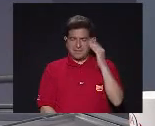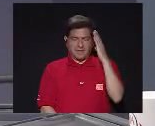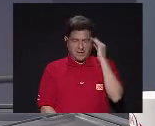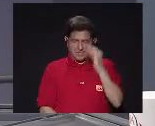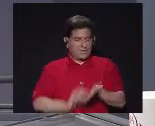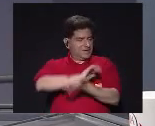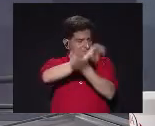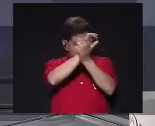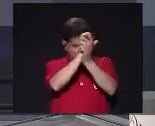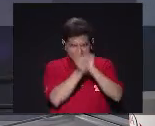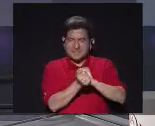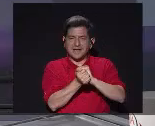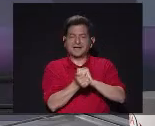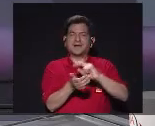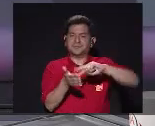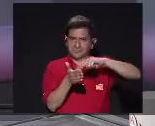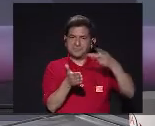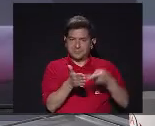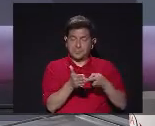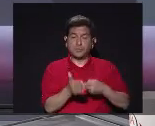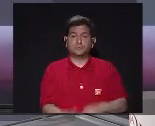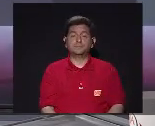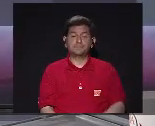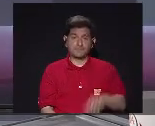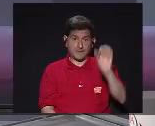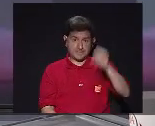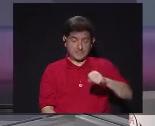Definitivamente Toda una experiencia De cambio